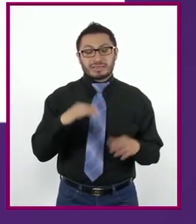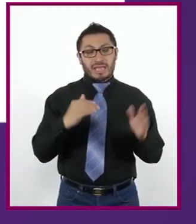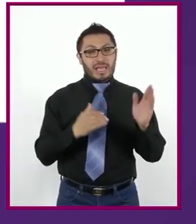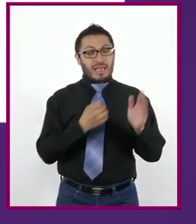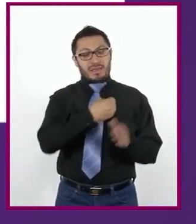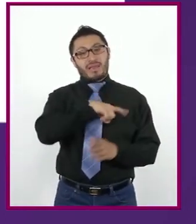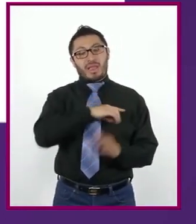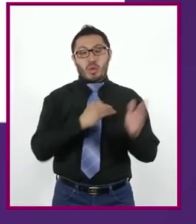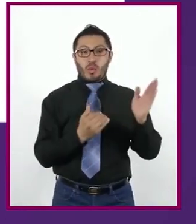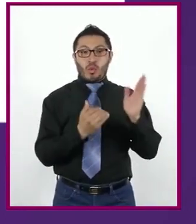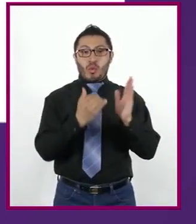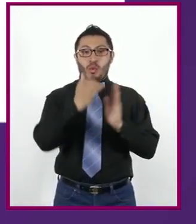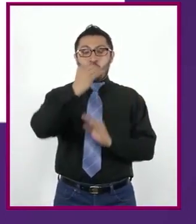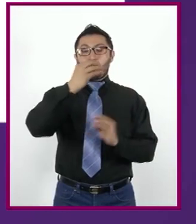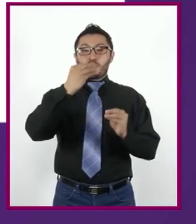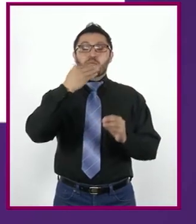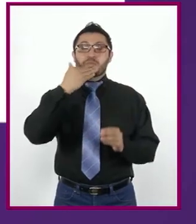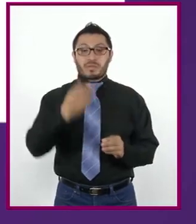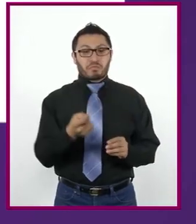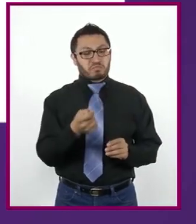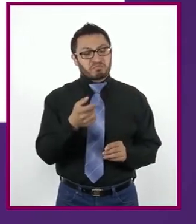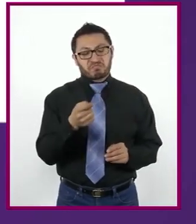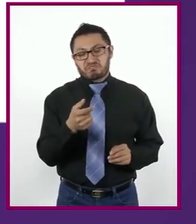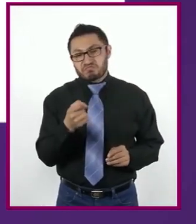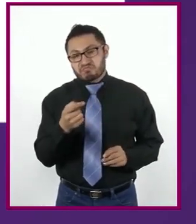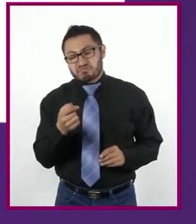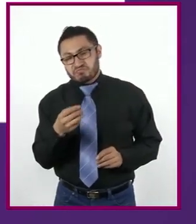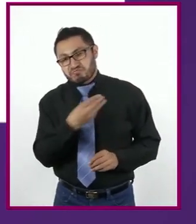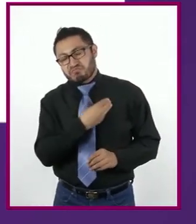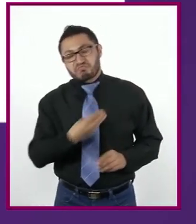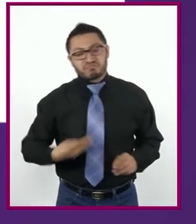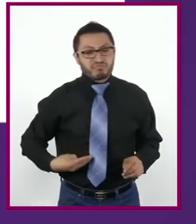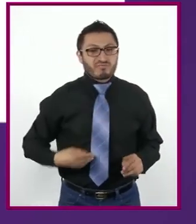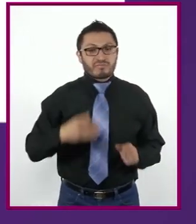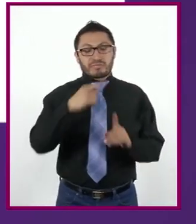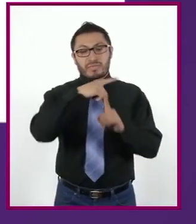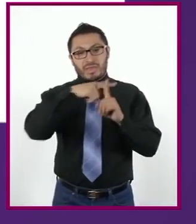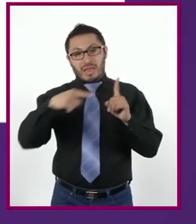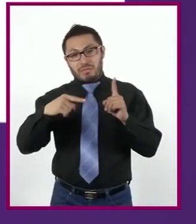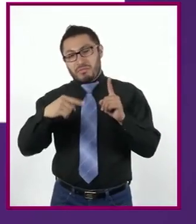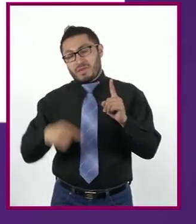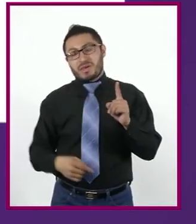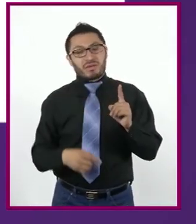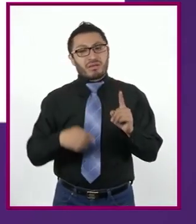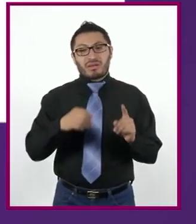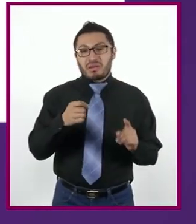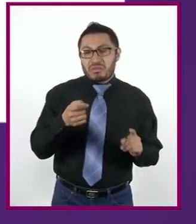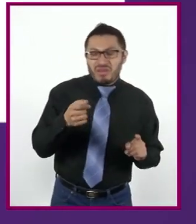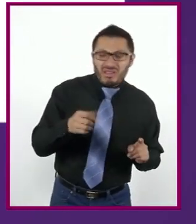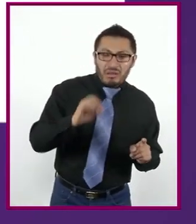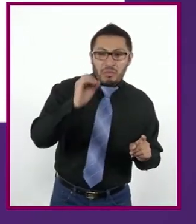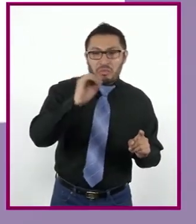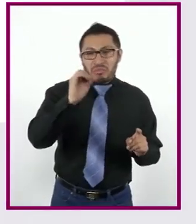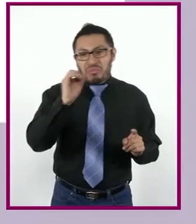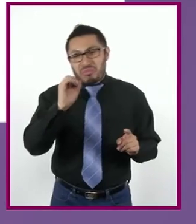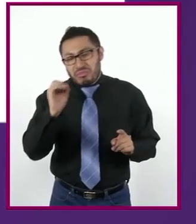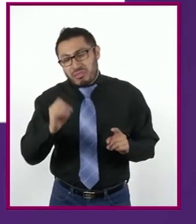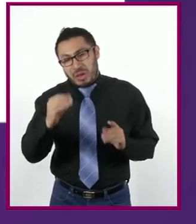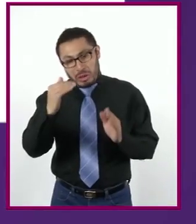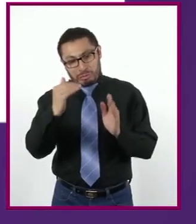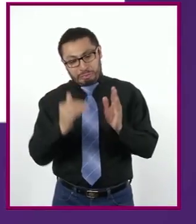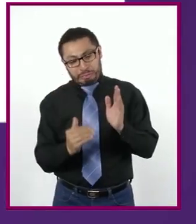altos y altos. Son muy pocos municipios con índices medios y casi ninguno con índice bajo.